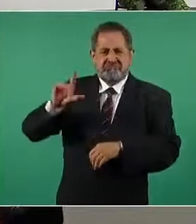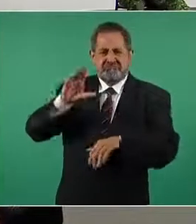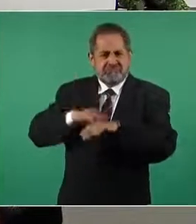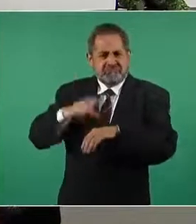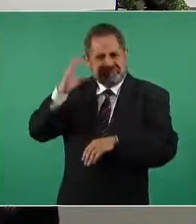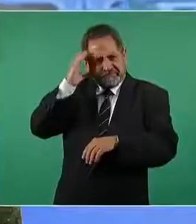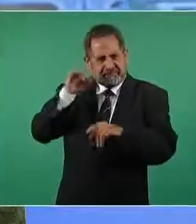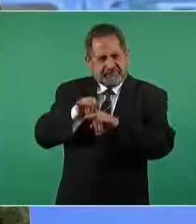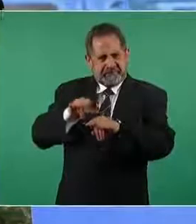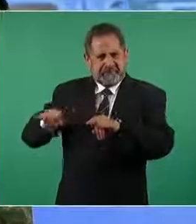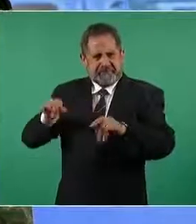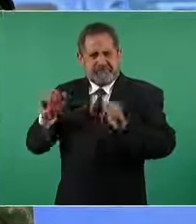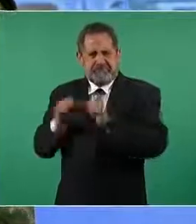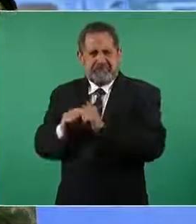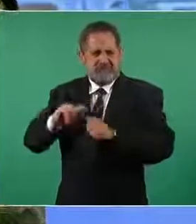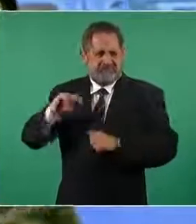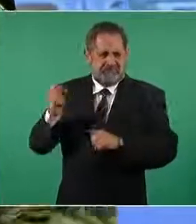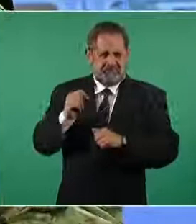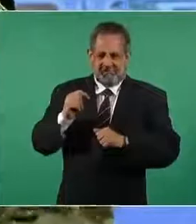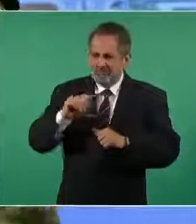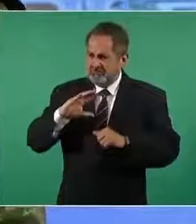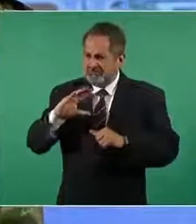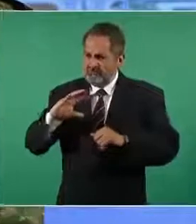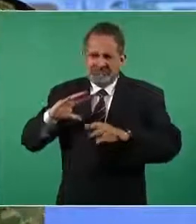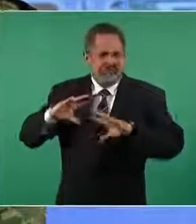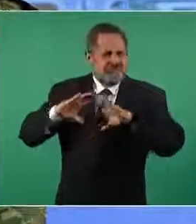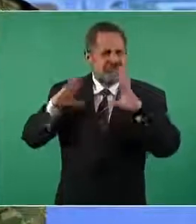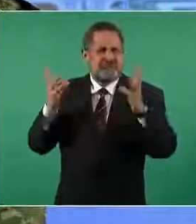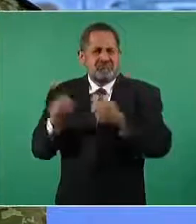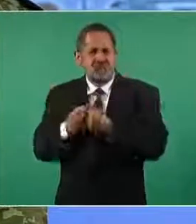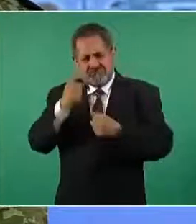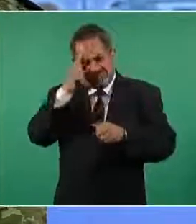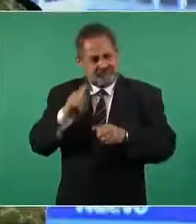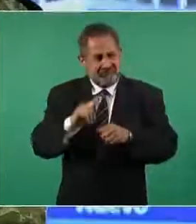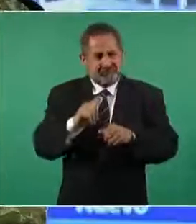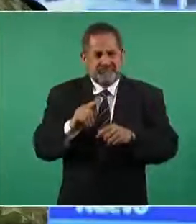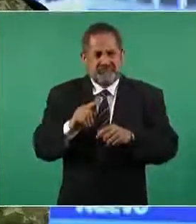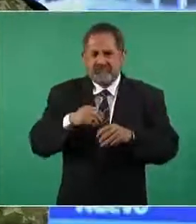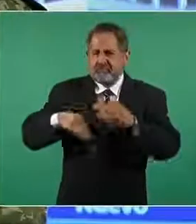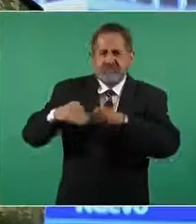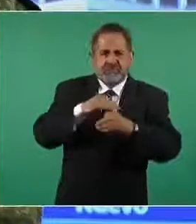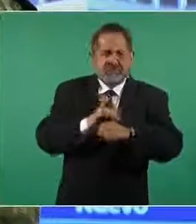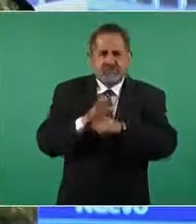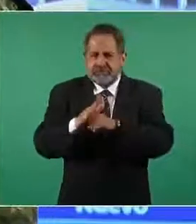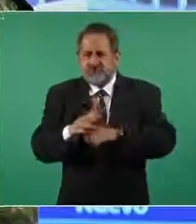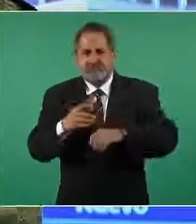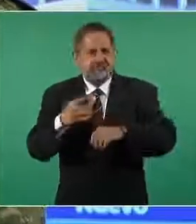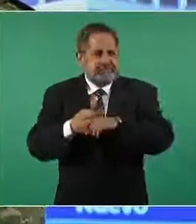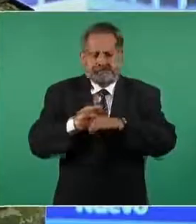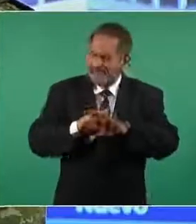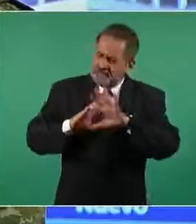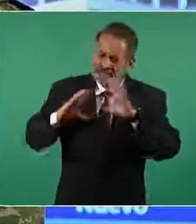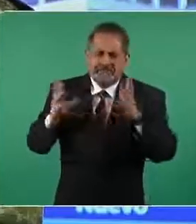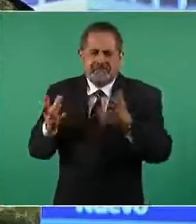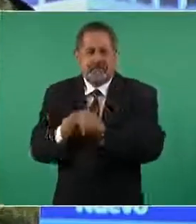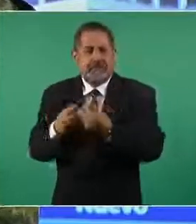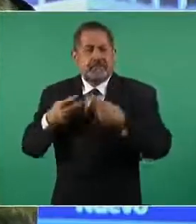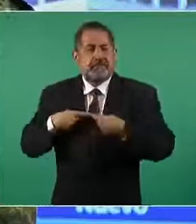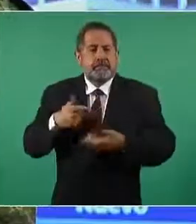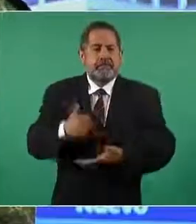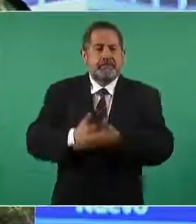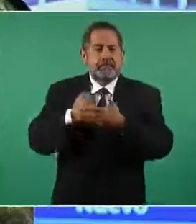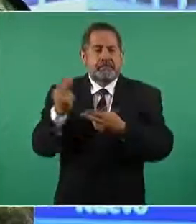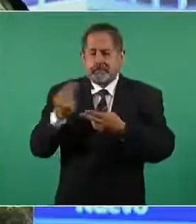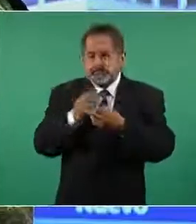construido con tecnología COVID post-COVID para atender a nuestros pacientes no solamente a la familia militar sino a toda